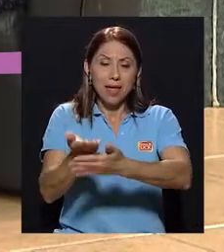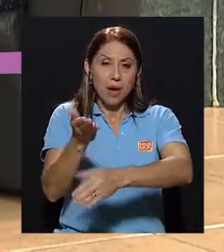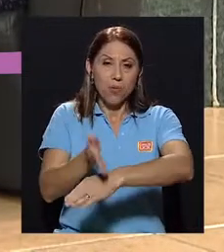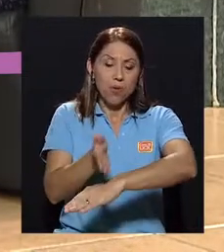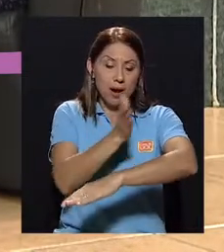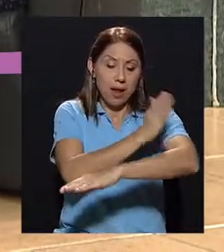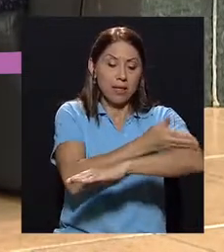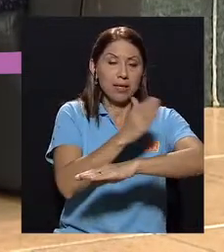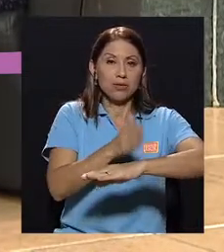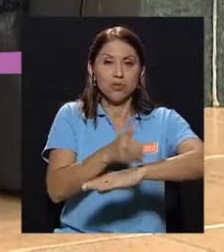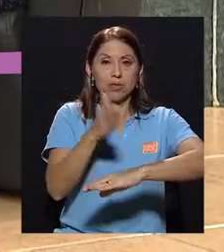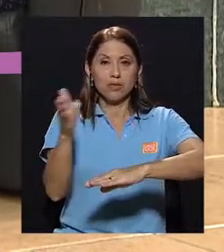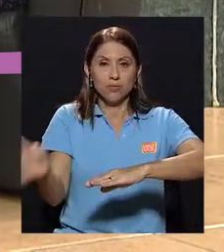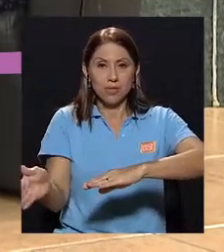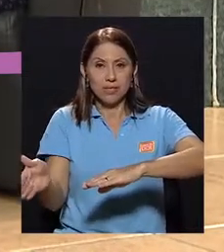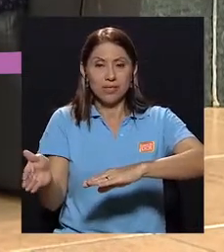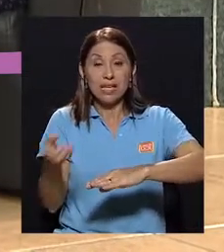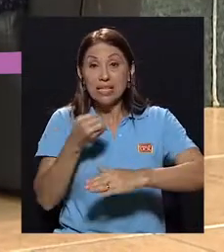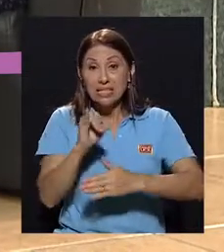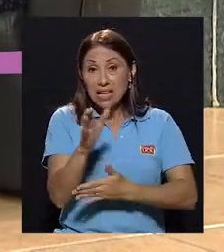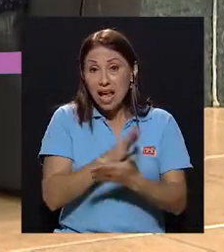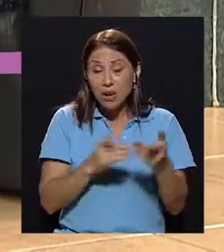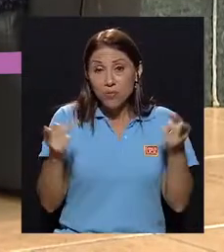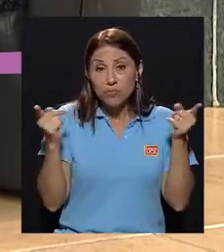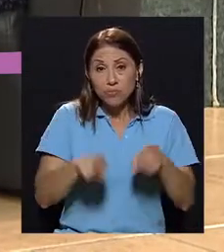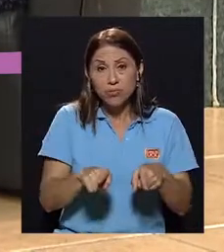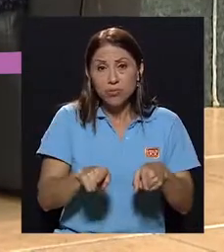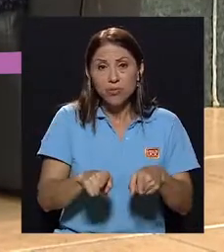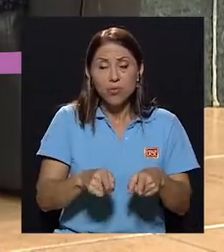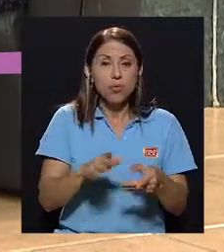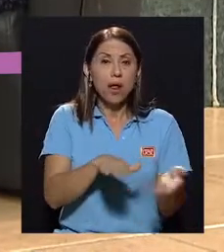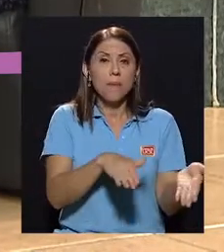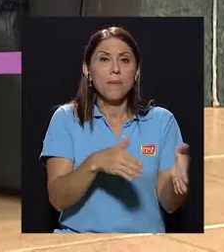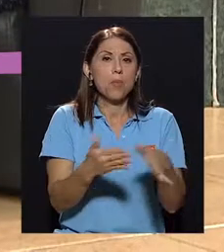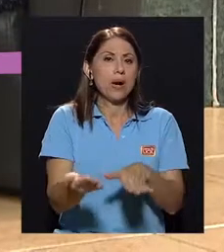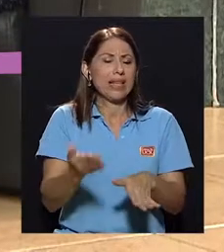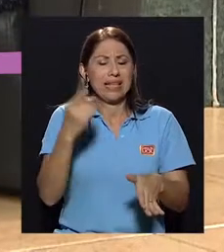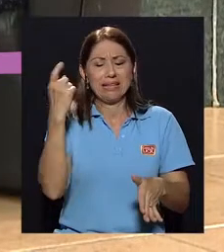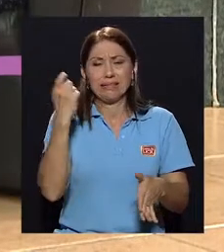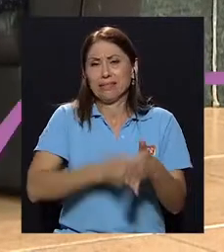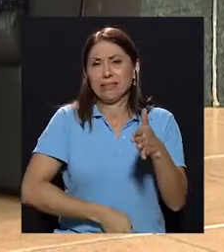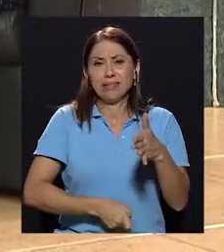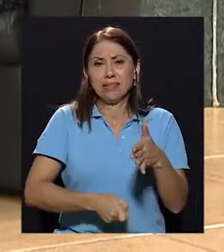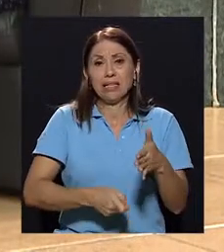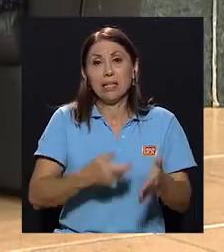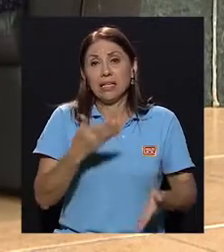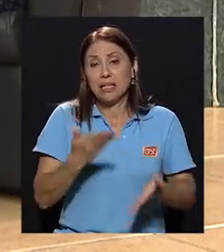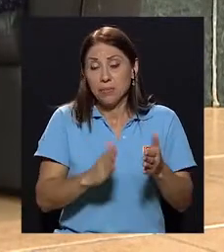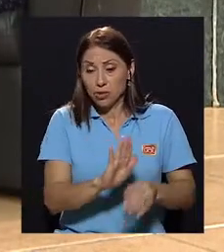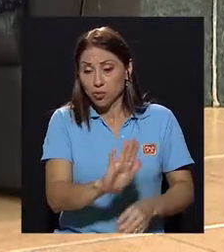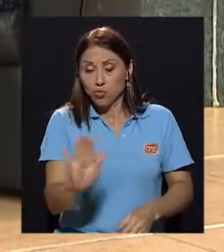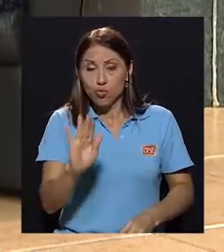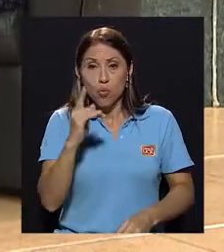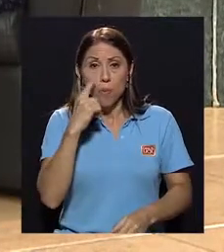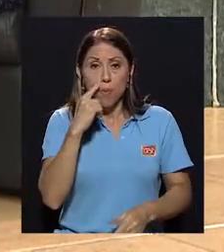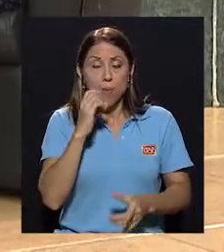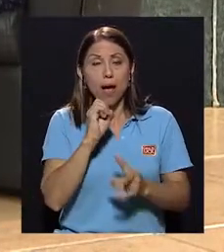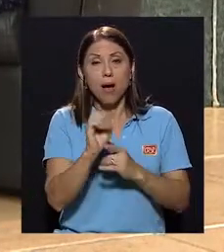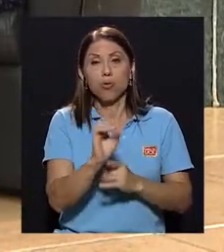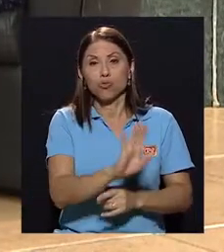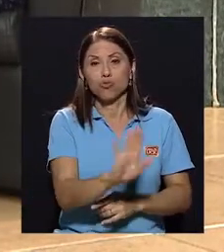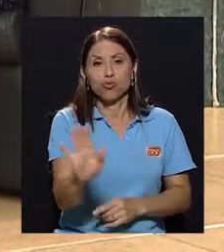Ante una muerte y una muerte radical y siendo sobre todo de papá o de mamá, no pueden seguir las cosas de igual modo.